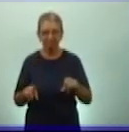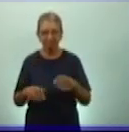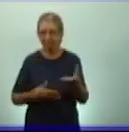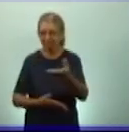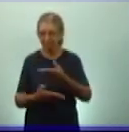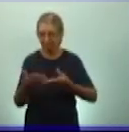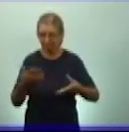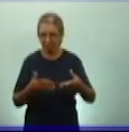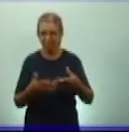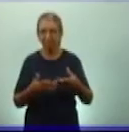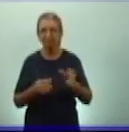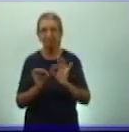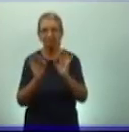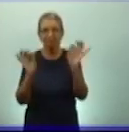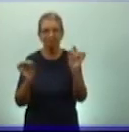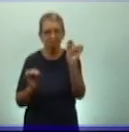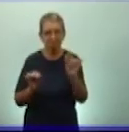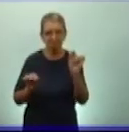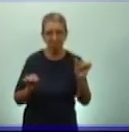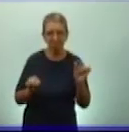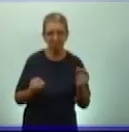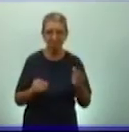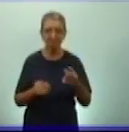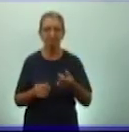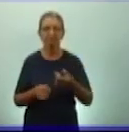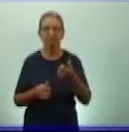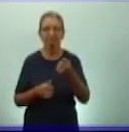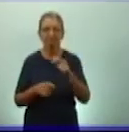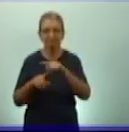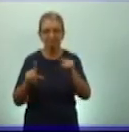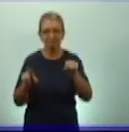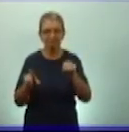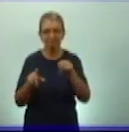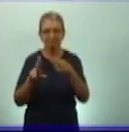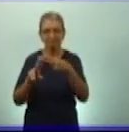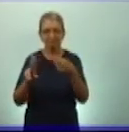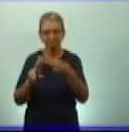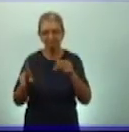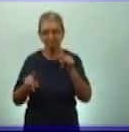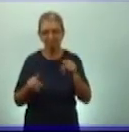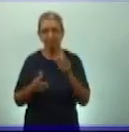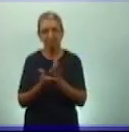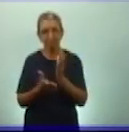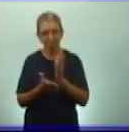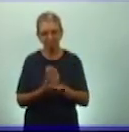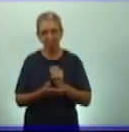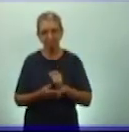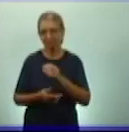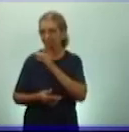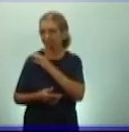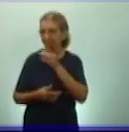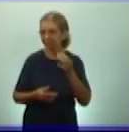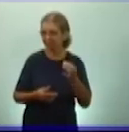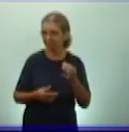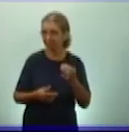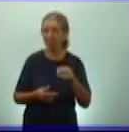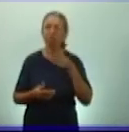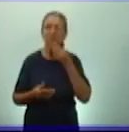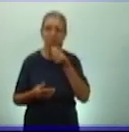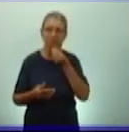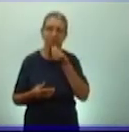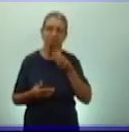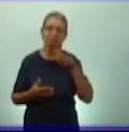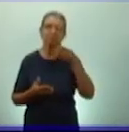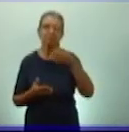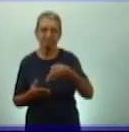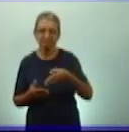con especialistas en cada una de las asignaturas para aclarar cualquier duda o cualquier preocupación. Entonces, con la invitación a que usted acceda a estas páginas,